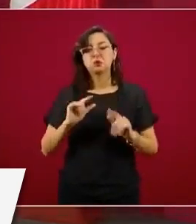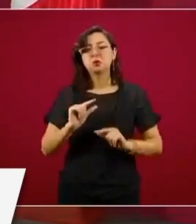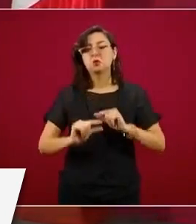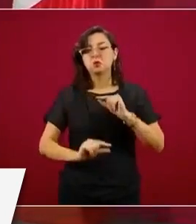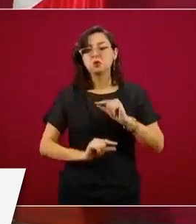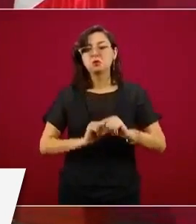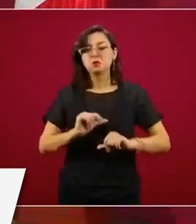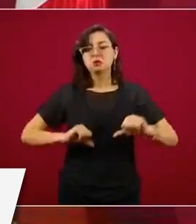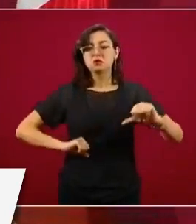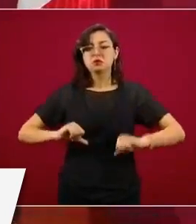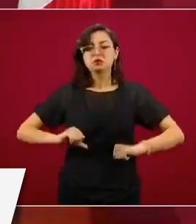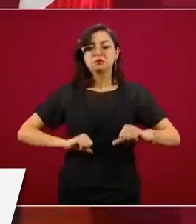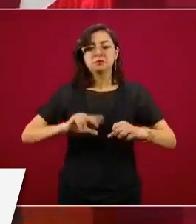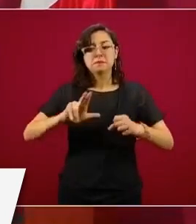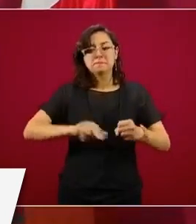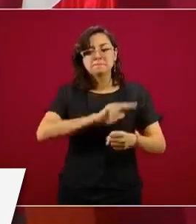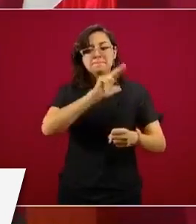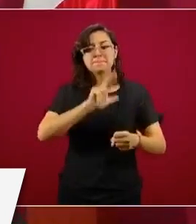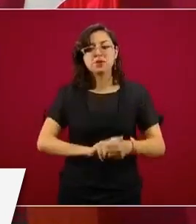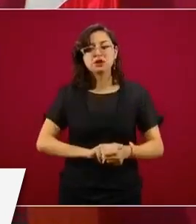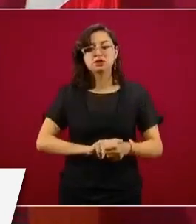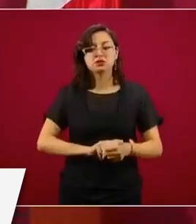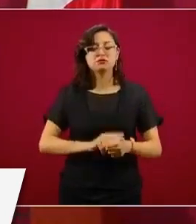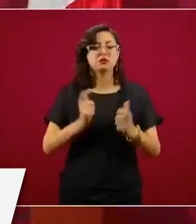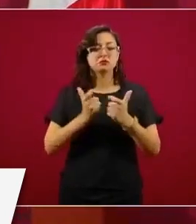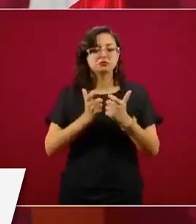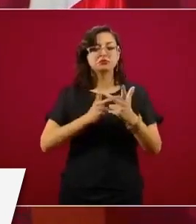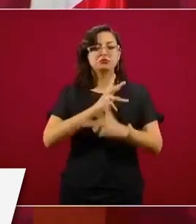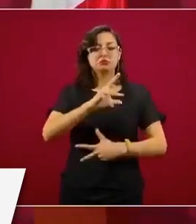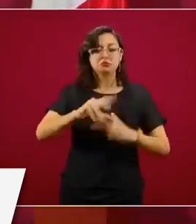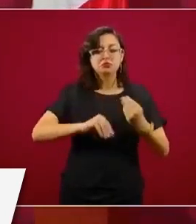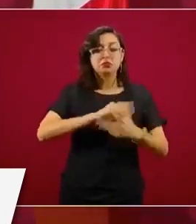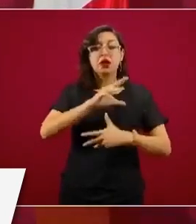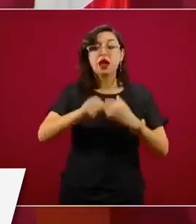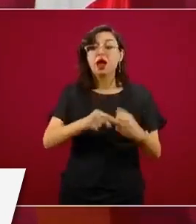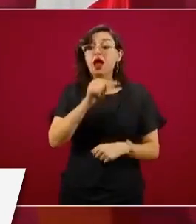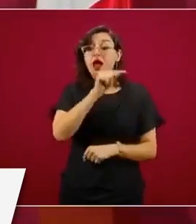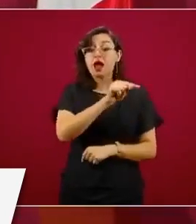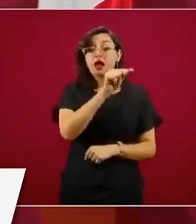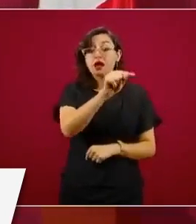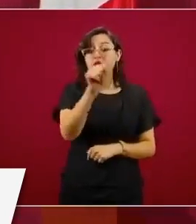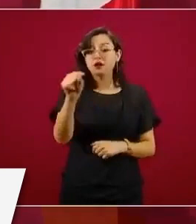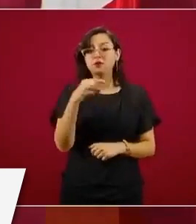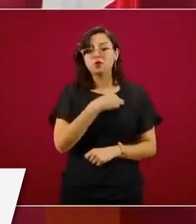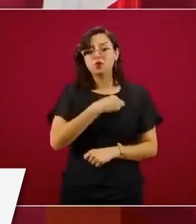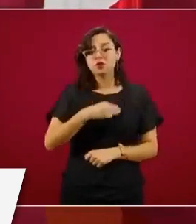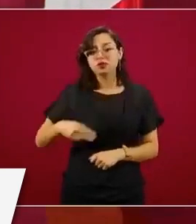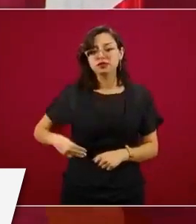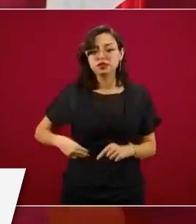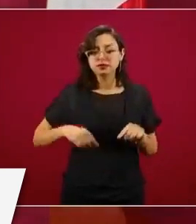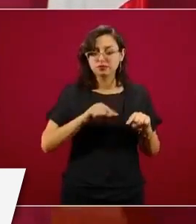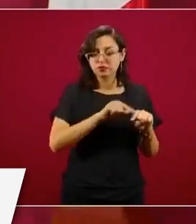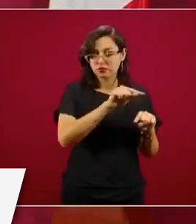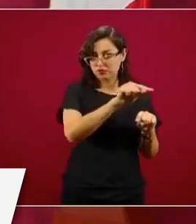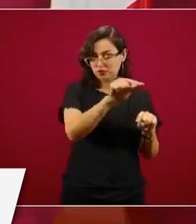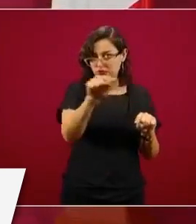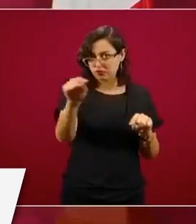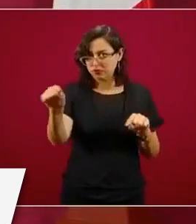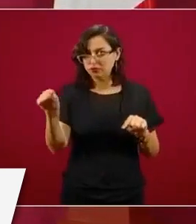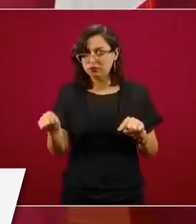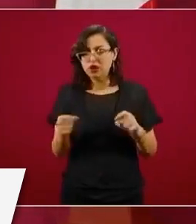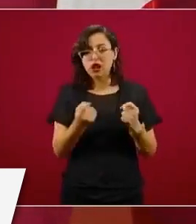en lo económico, en esos casos. Entonces, luego